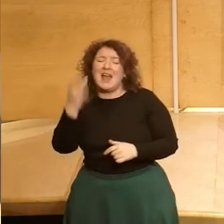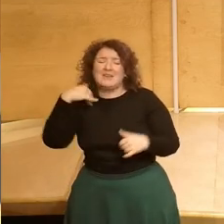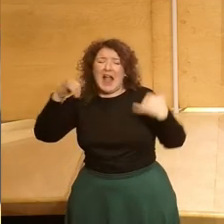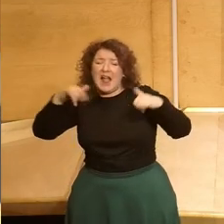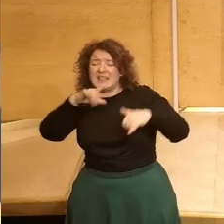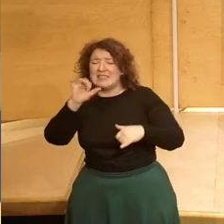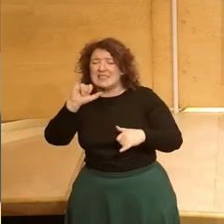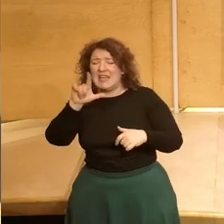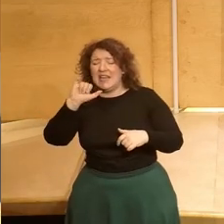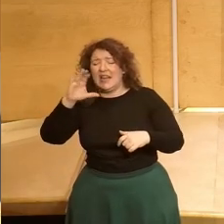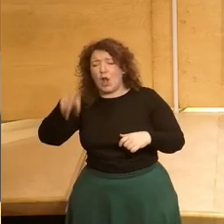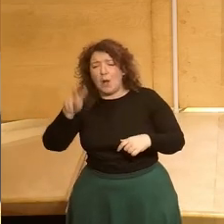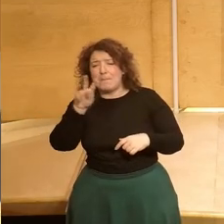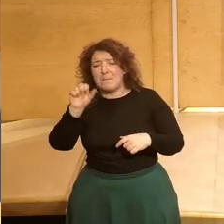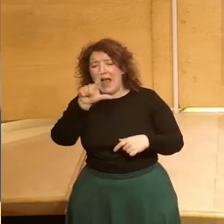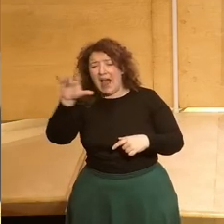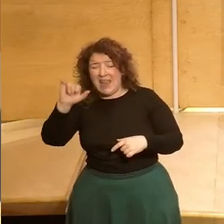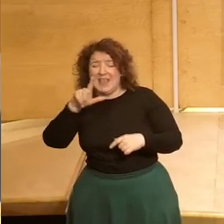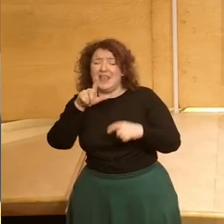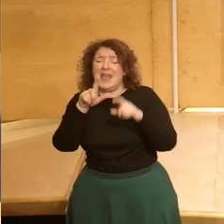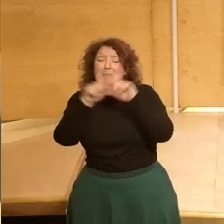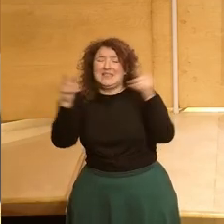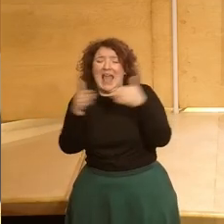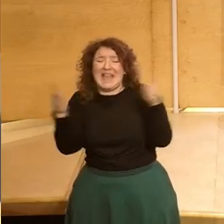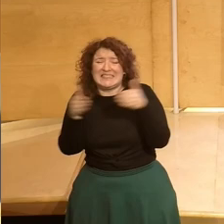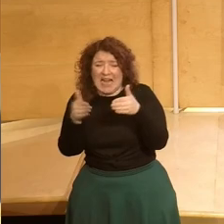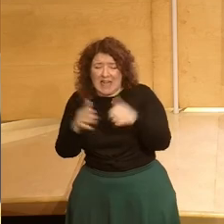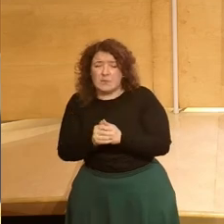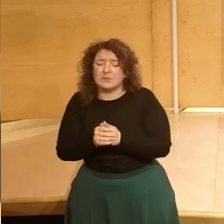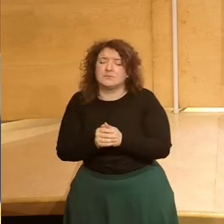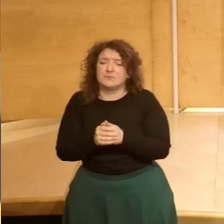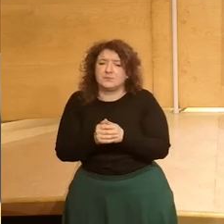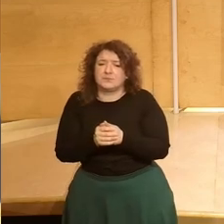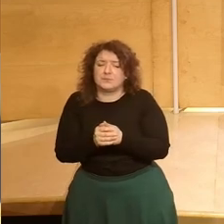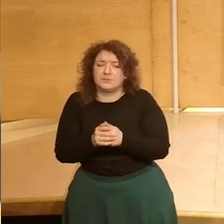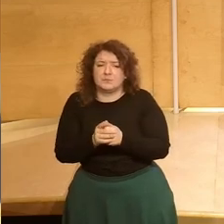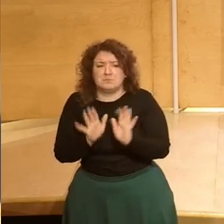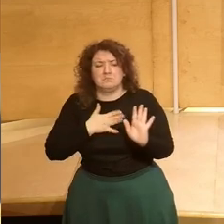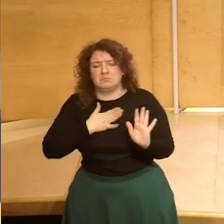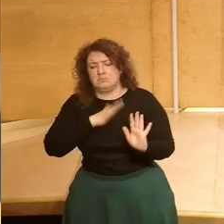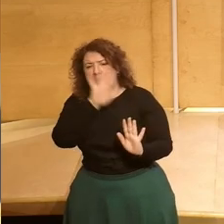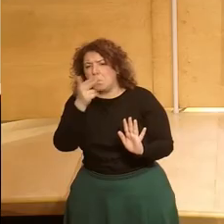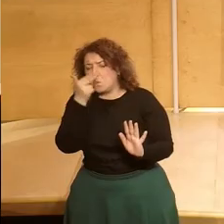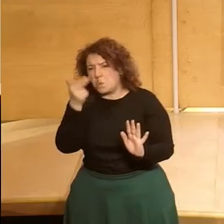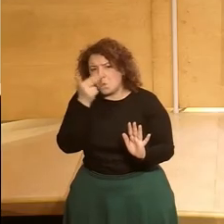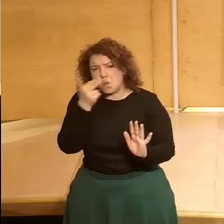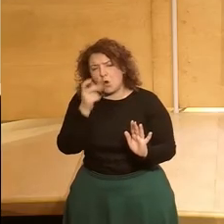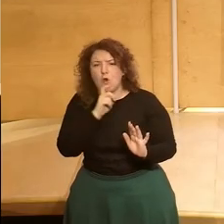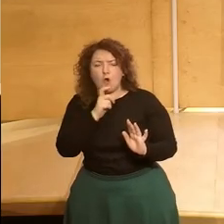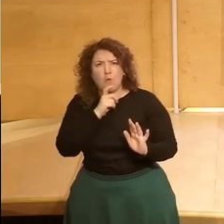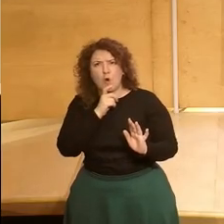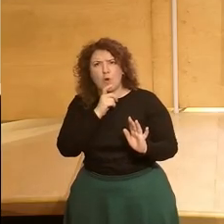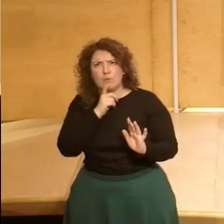y las startups y es muy interesante también ver cuál es la percepción o cómo lo está